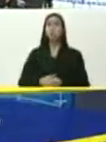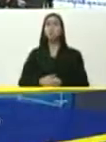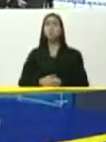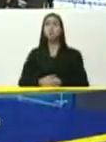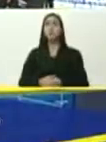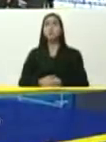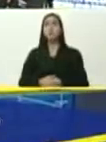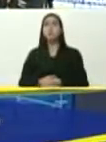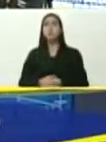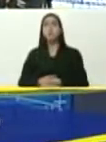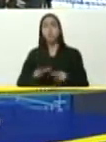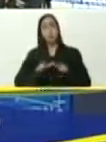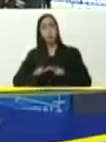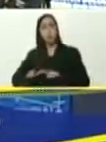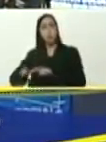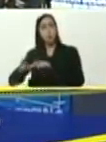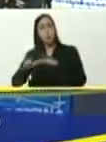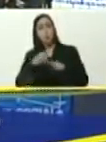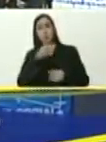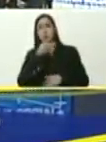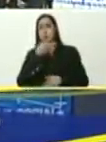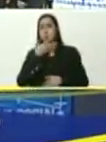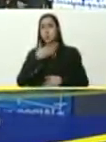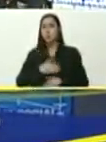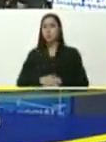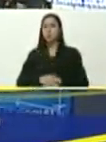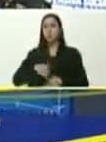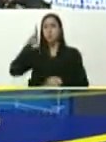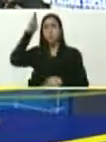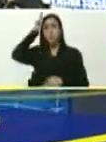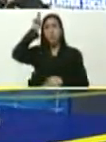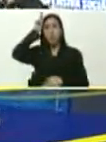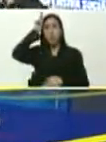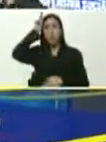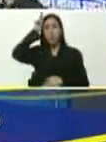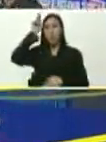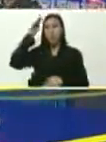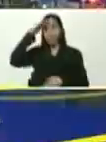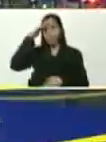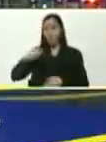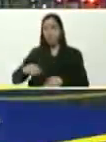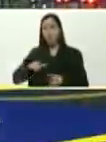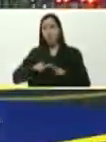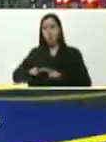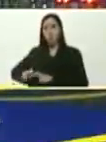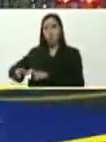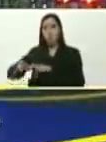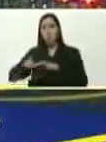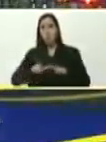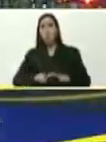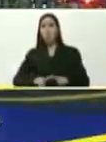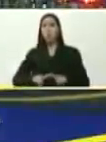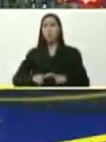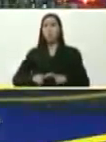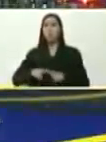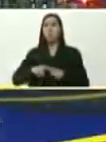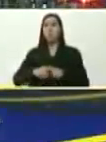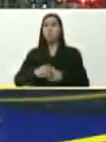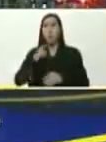desde este lugar maravilloso, el indio, de Fuerte Tiuna, viendo así el indio,